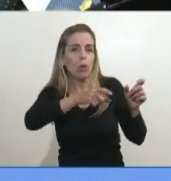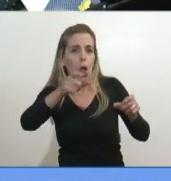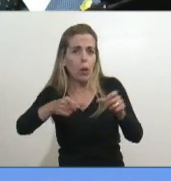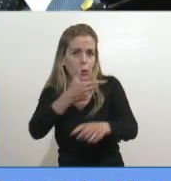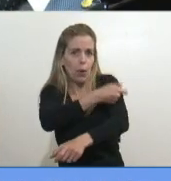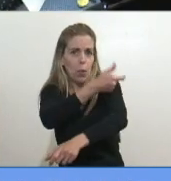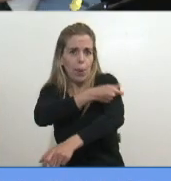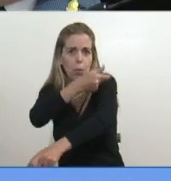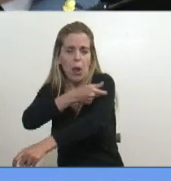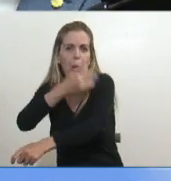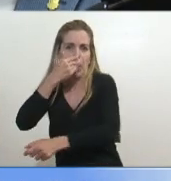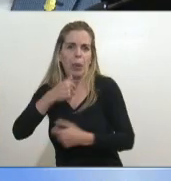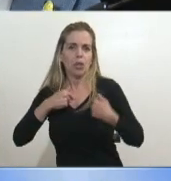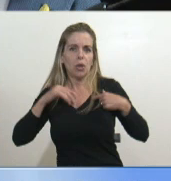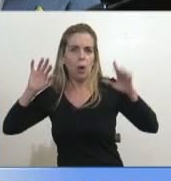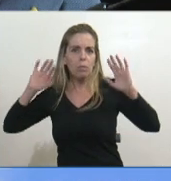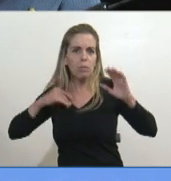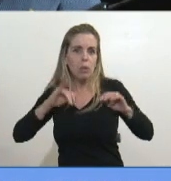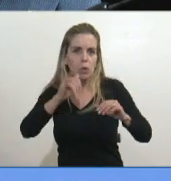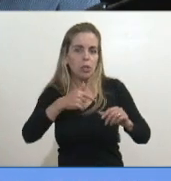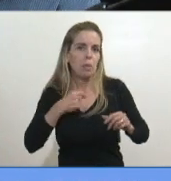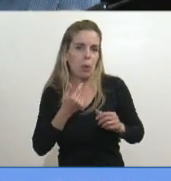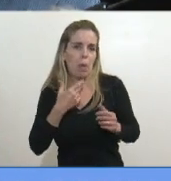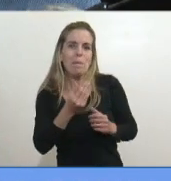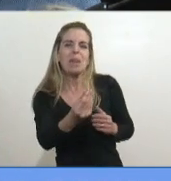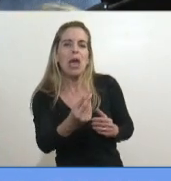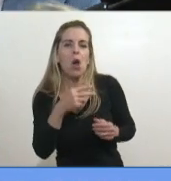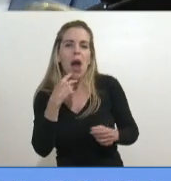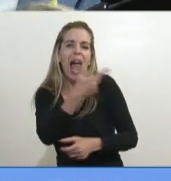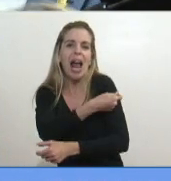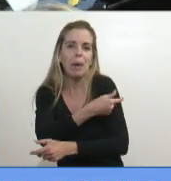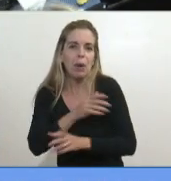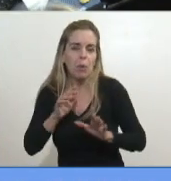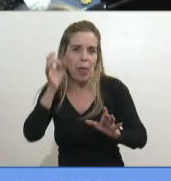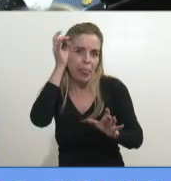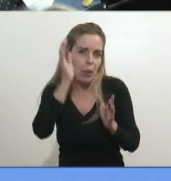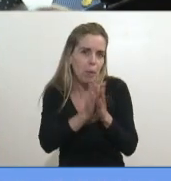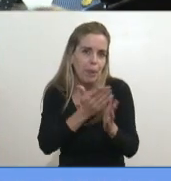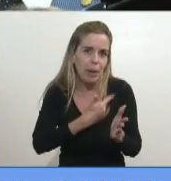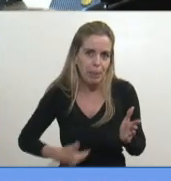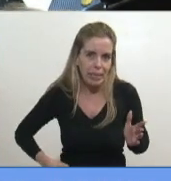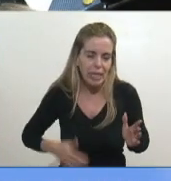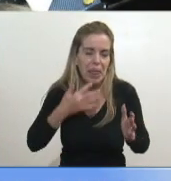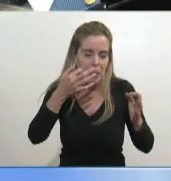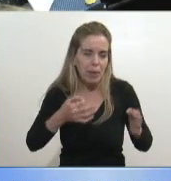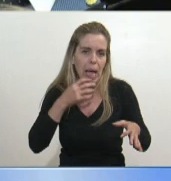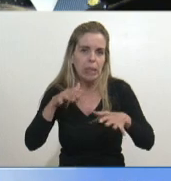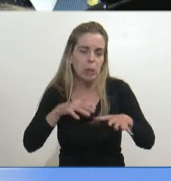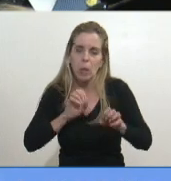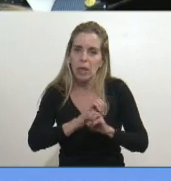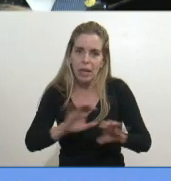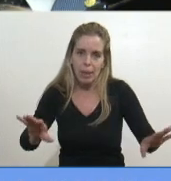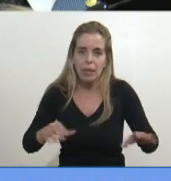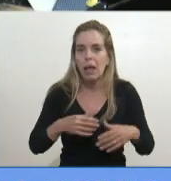déjate de joder, bueno, digo, discúlpeme, presidenta, discúlpeme, realmente, es una cosa tremenda. Me tomo un avión,